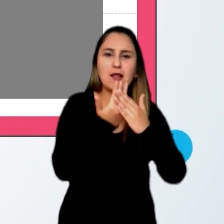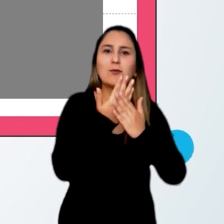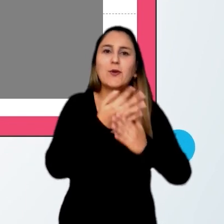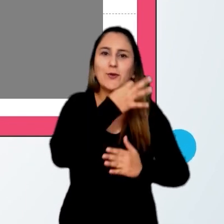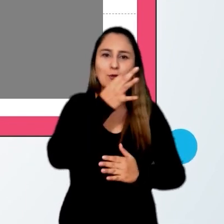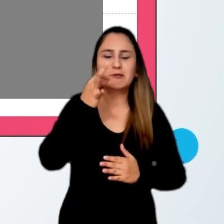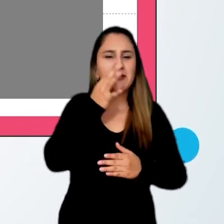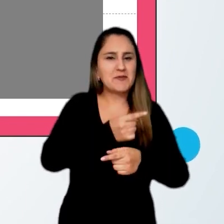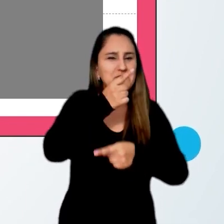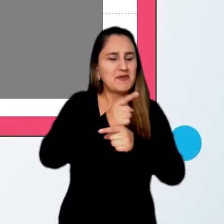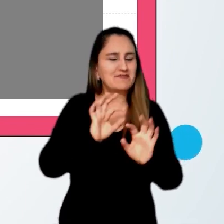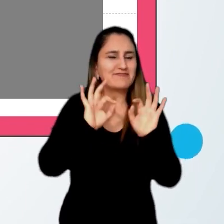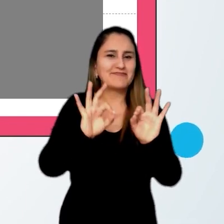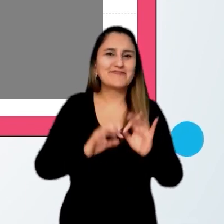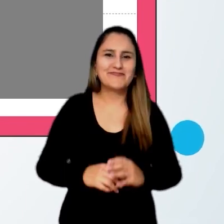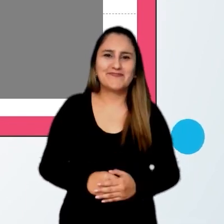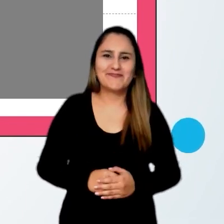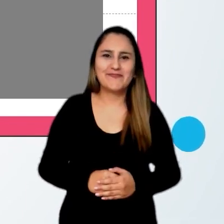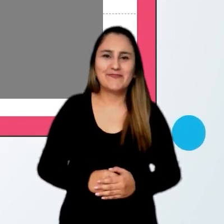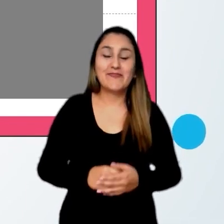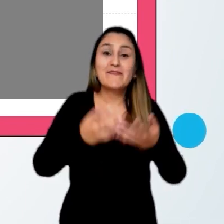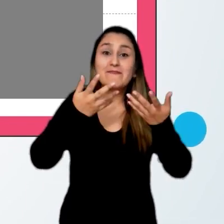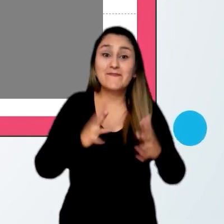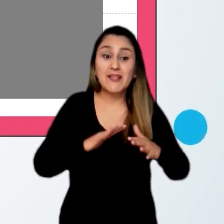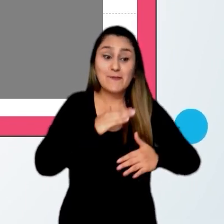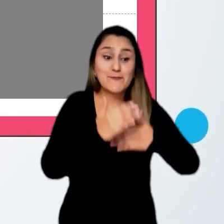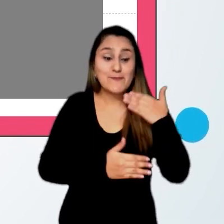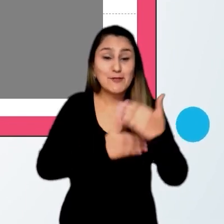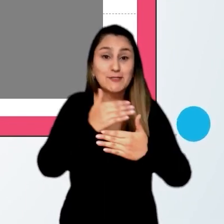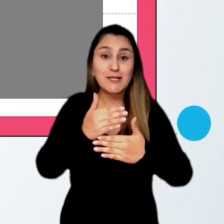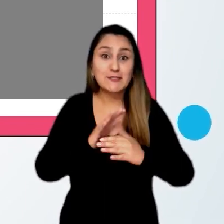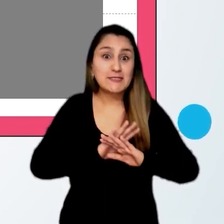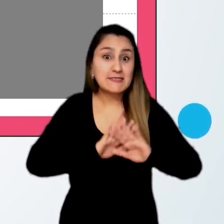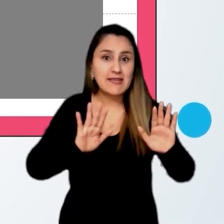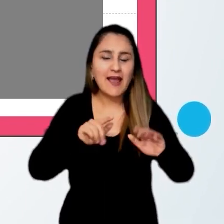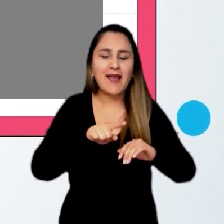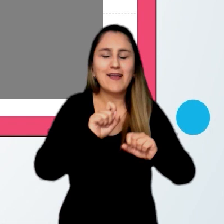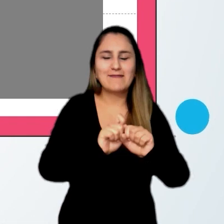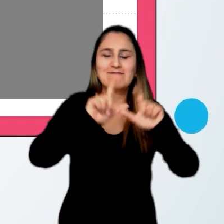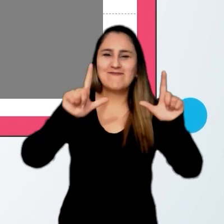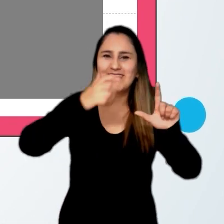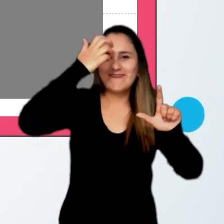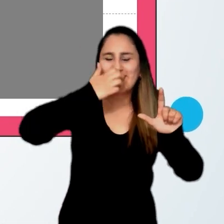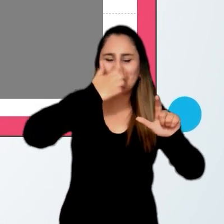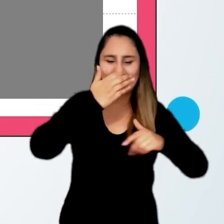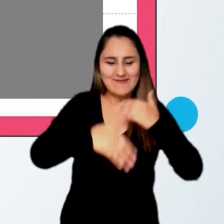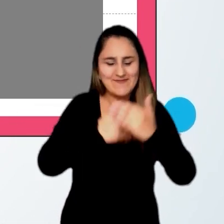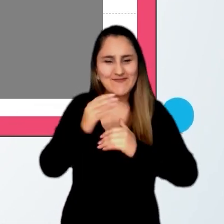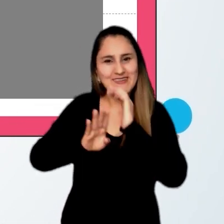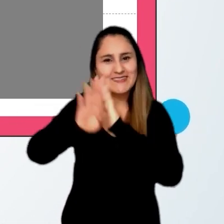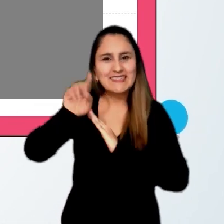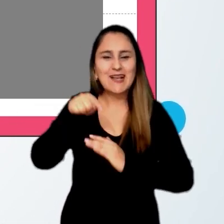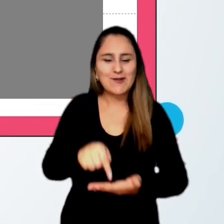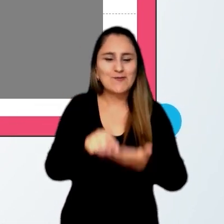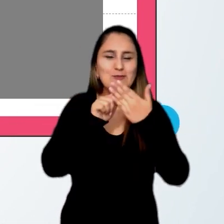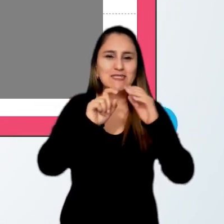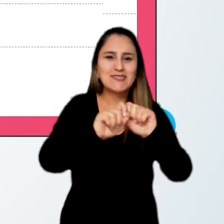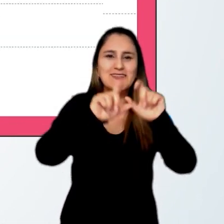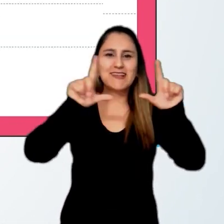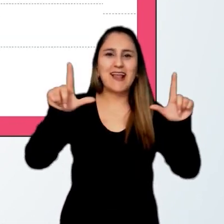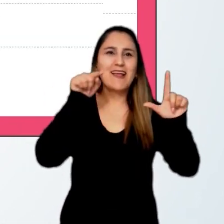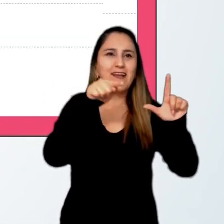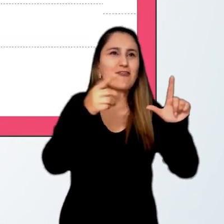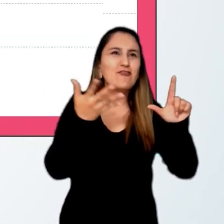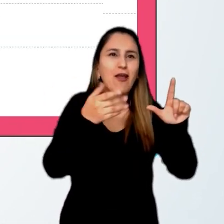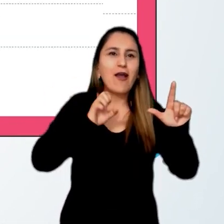contraseña correctamente. Una vez finalizado este proceso, la plataforma Evaluar para avanzar muestra la pantalla